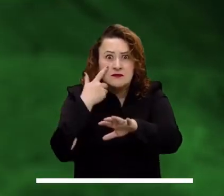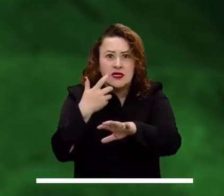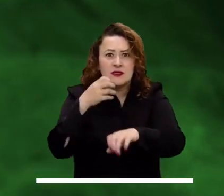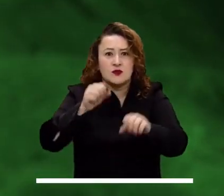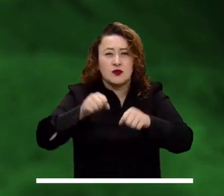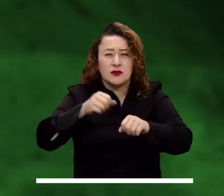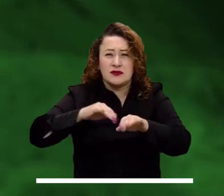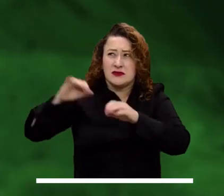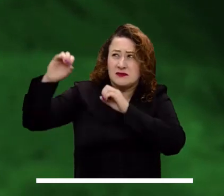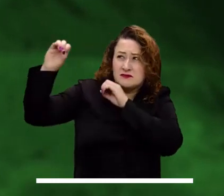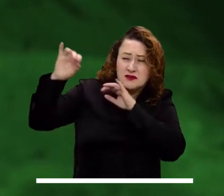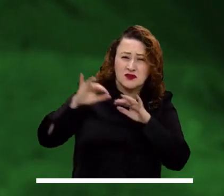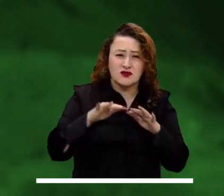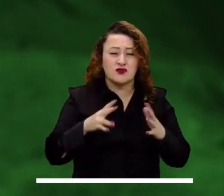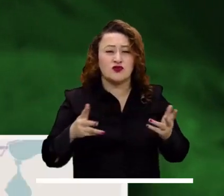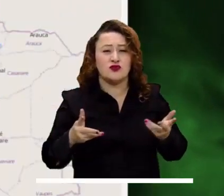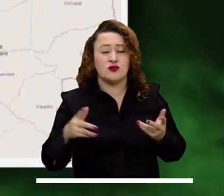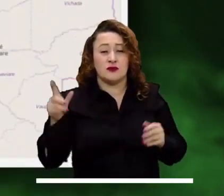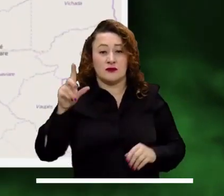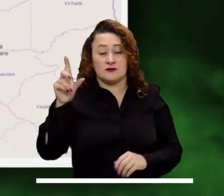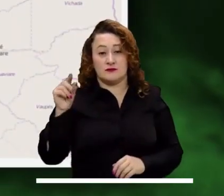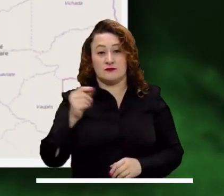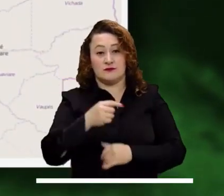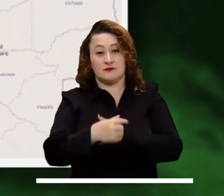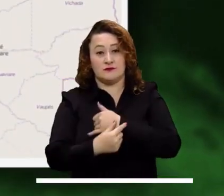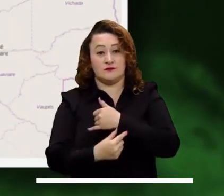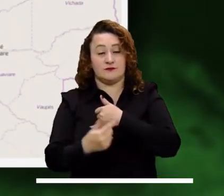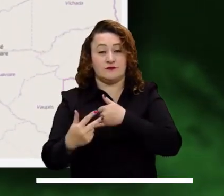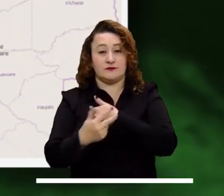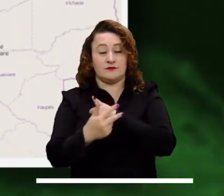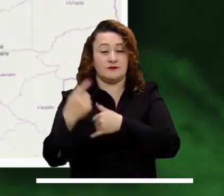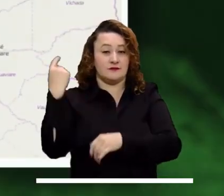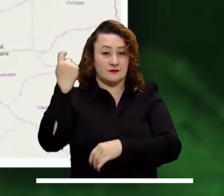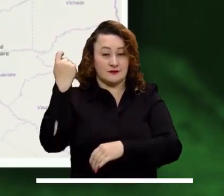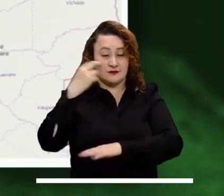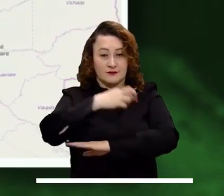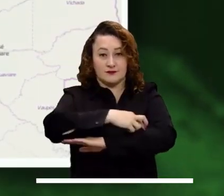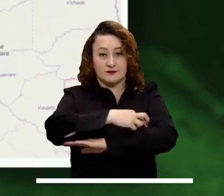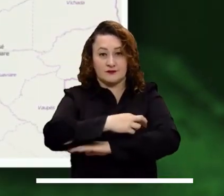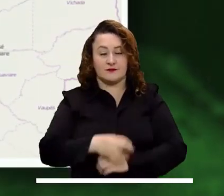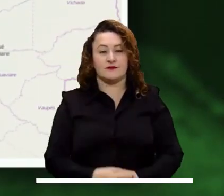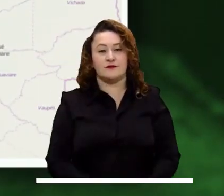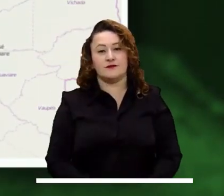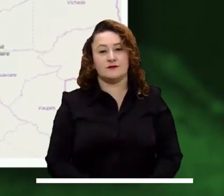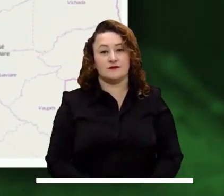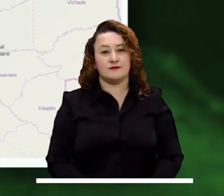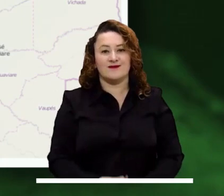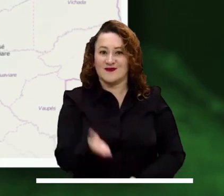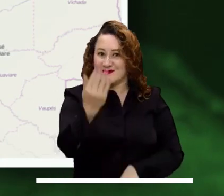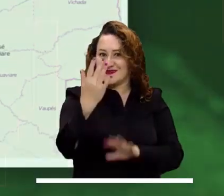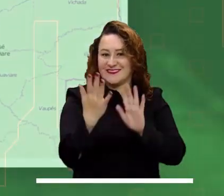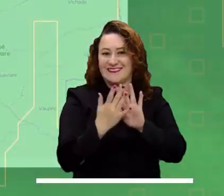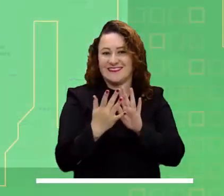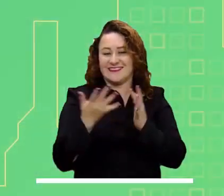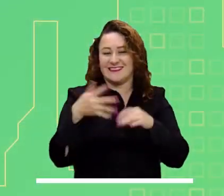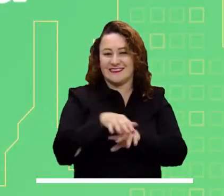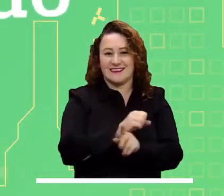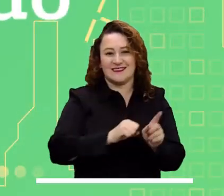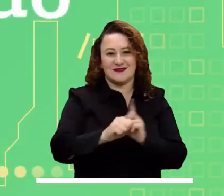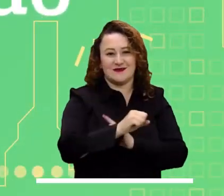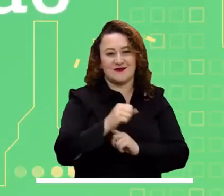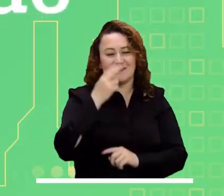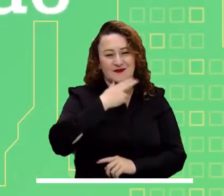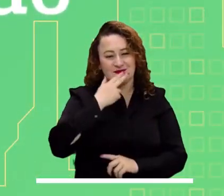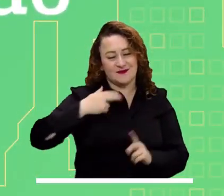Máxima alerta por posibles deslizamientos en Cesar, el Pacífico, los Ares, Meta y Putumayo. Síguenos en